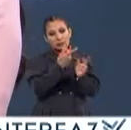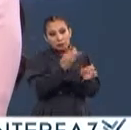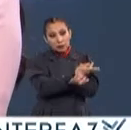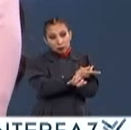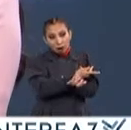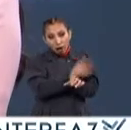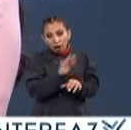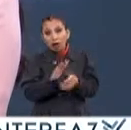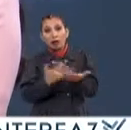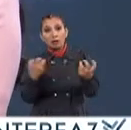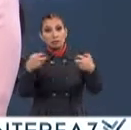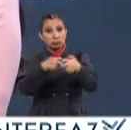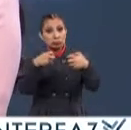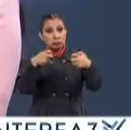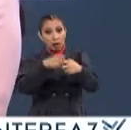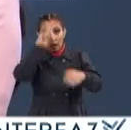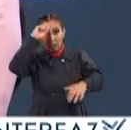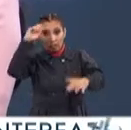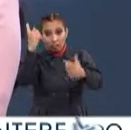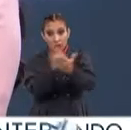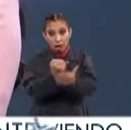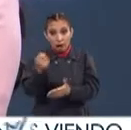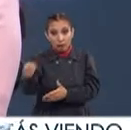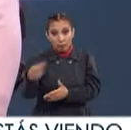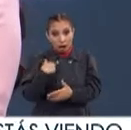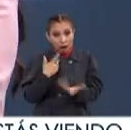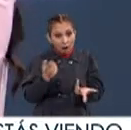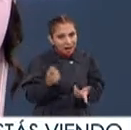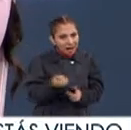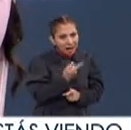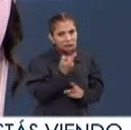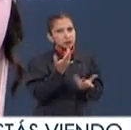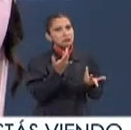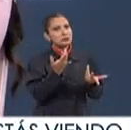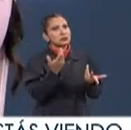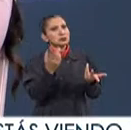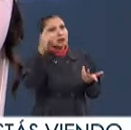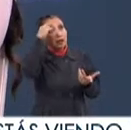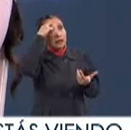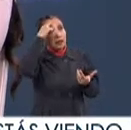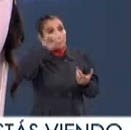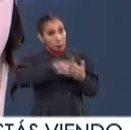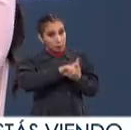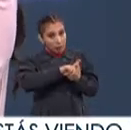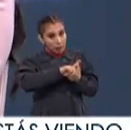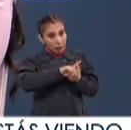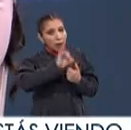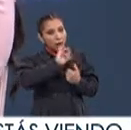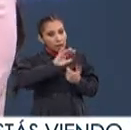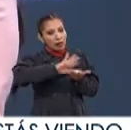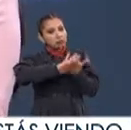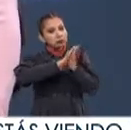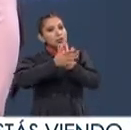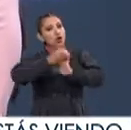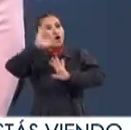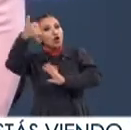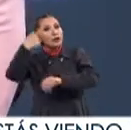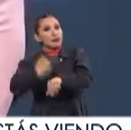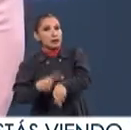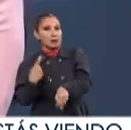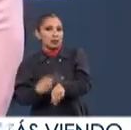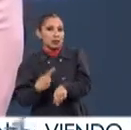evento El estrés agudo y postraumático No es un padecimiento o un trastorno mental Pero puede disparar